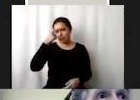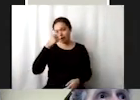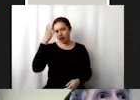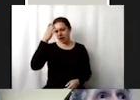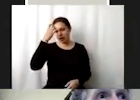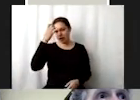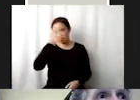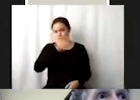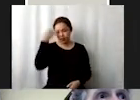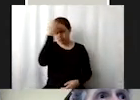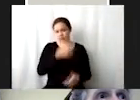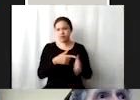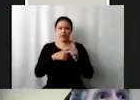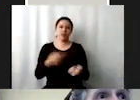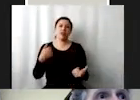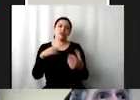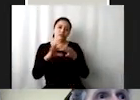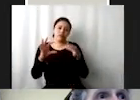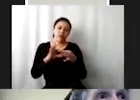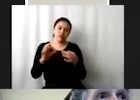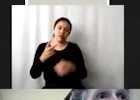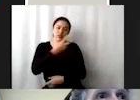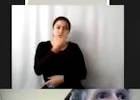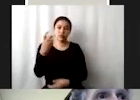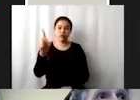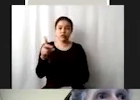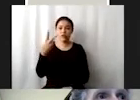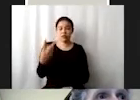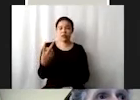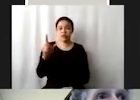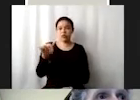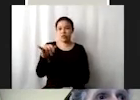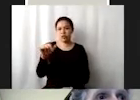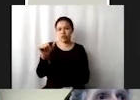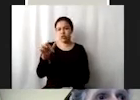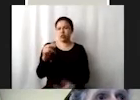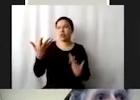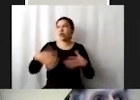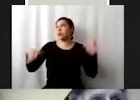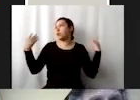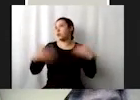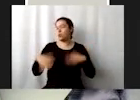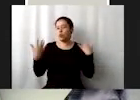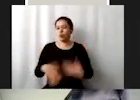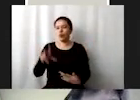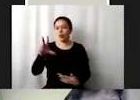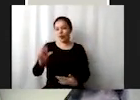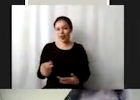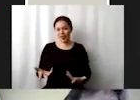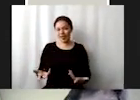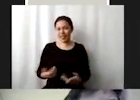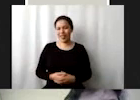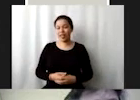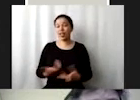no les voy a exponer todos los 232 indicadores porque sería una completa locura pero si quisiera en la